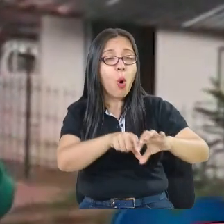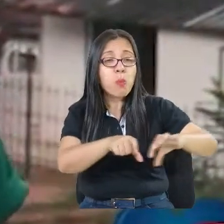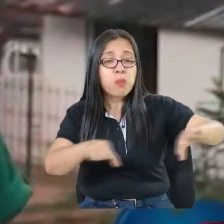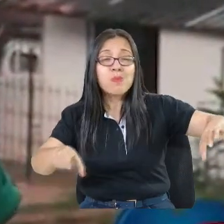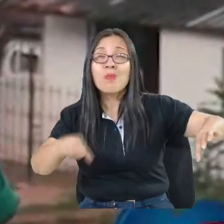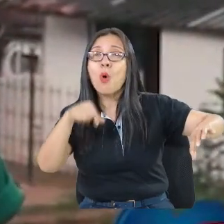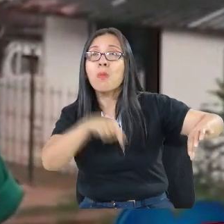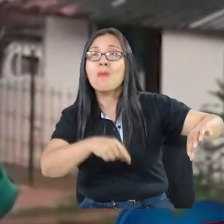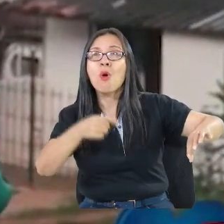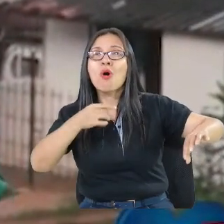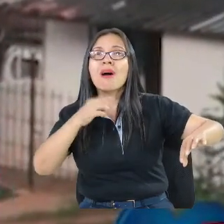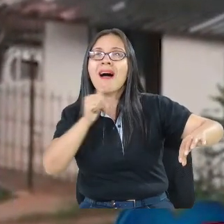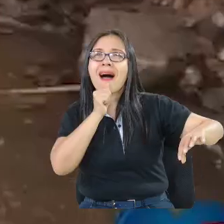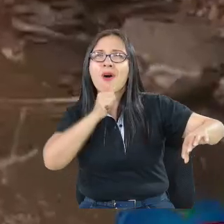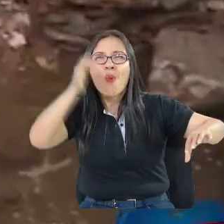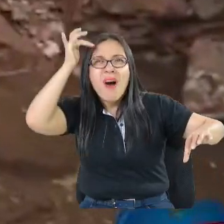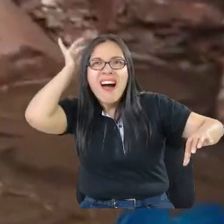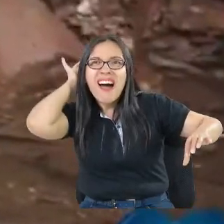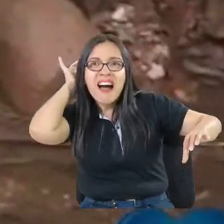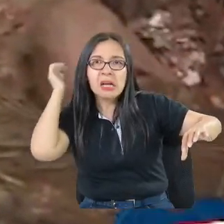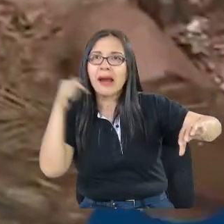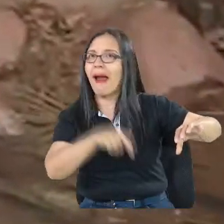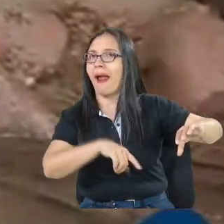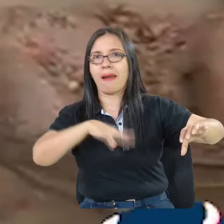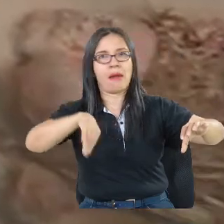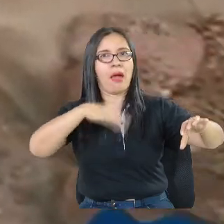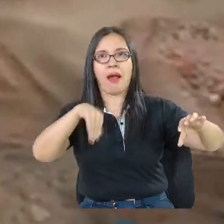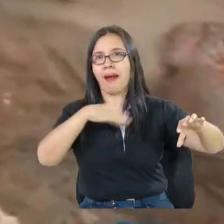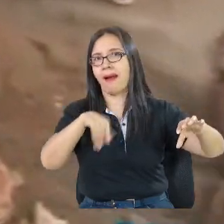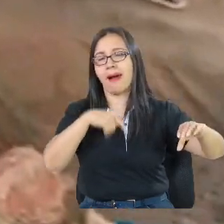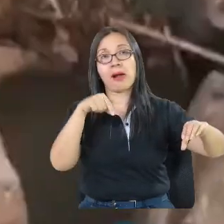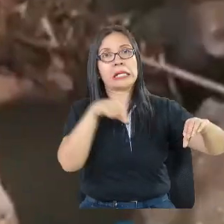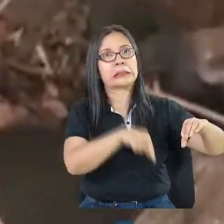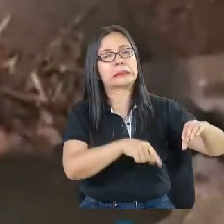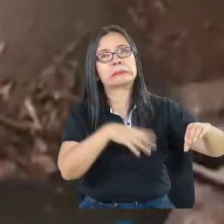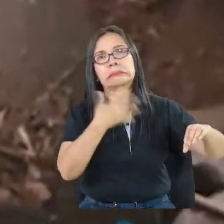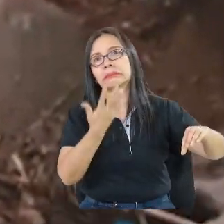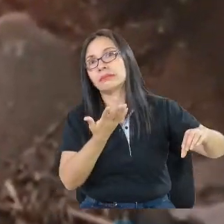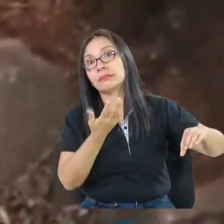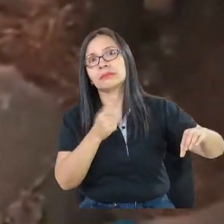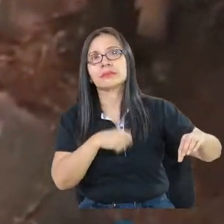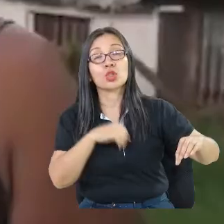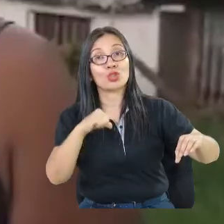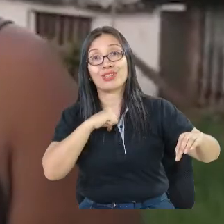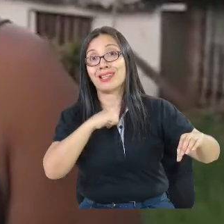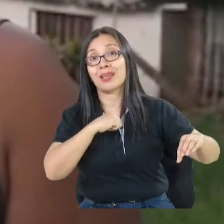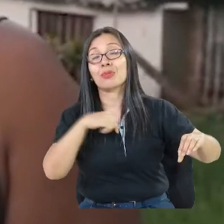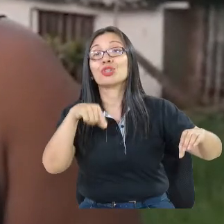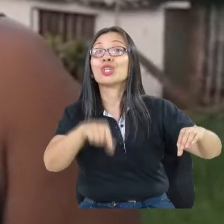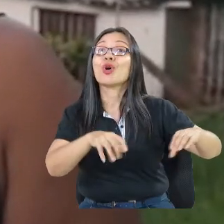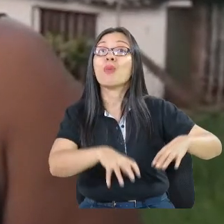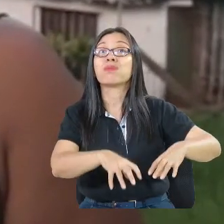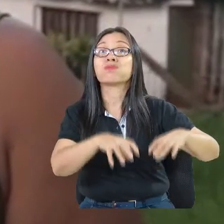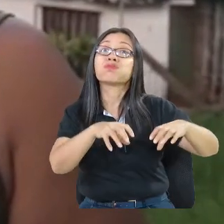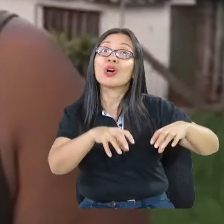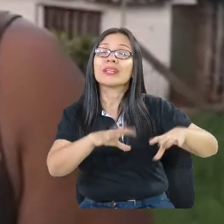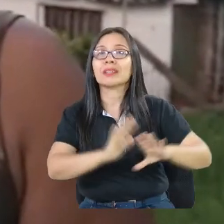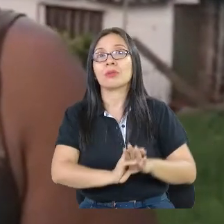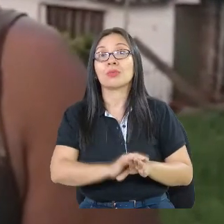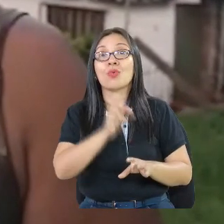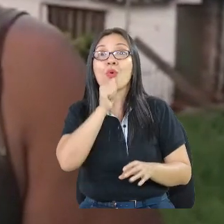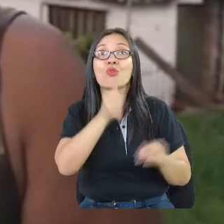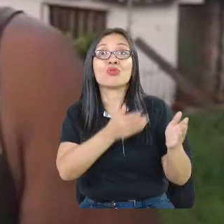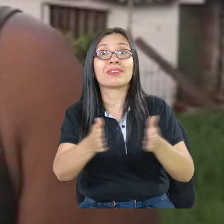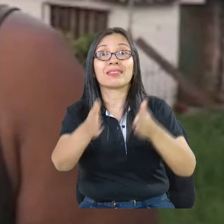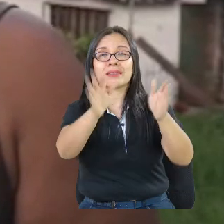mucho más atentos, ya porque aquí la calle no baja poca agua, sino que baja como si fuera un río. Bueno, les agradecemos mucho porque nos han